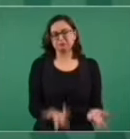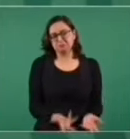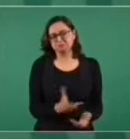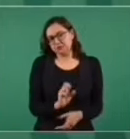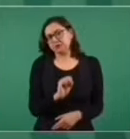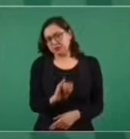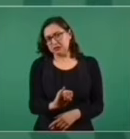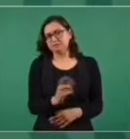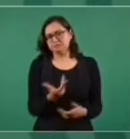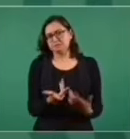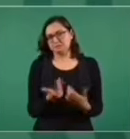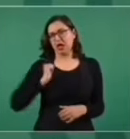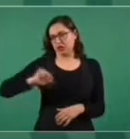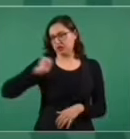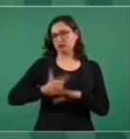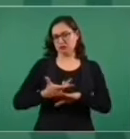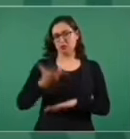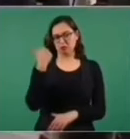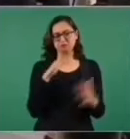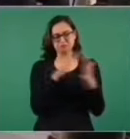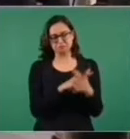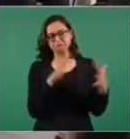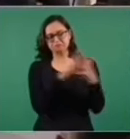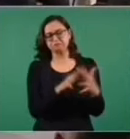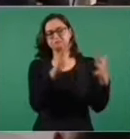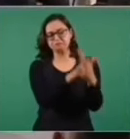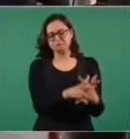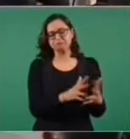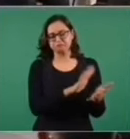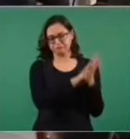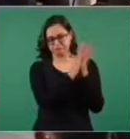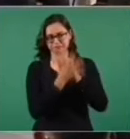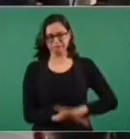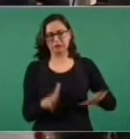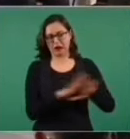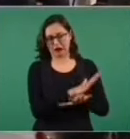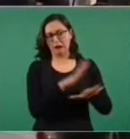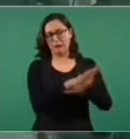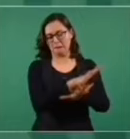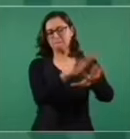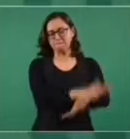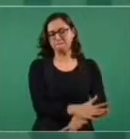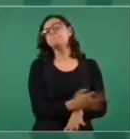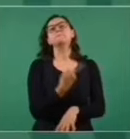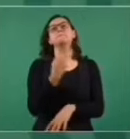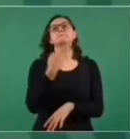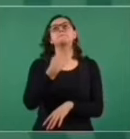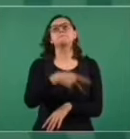pero al final de cuentas no